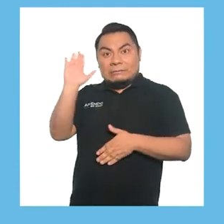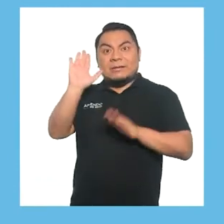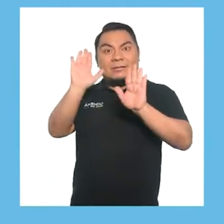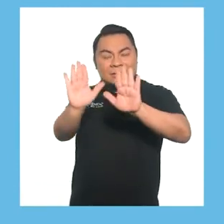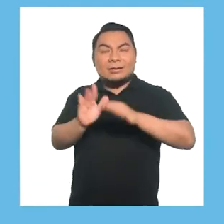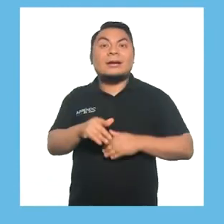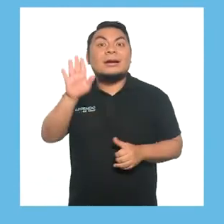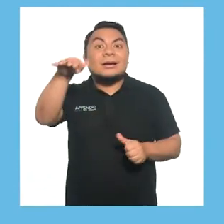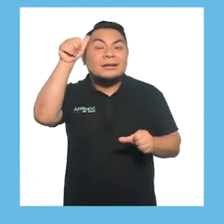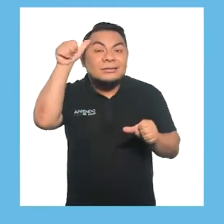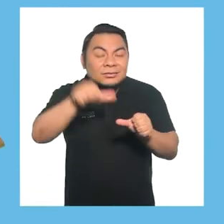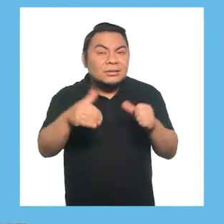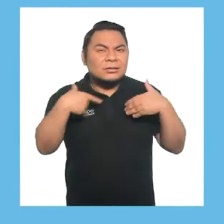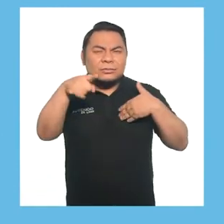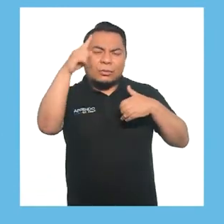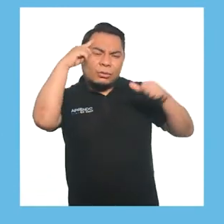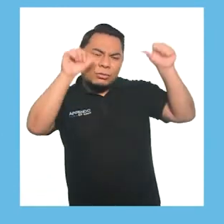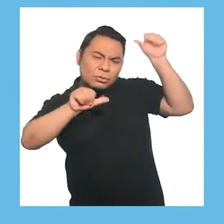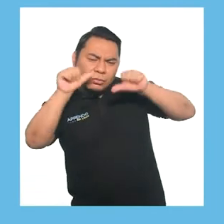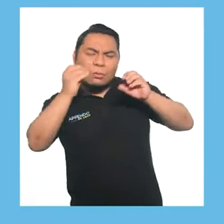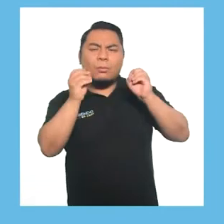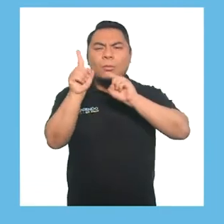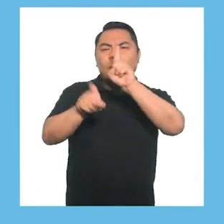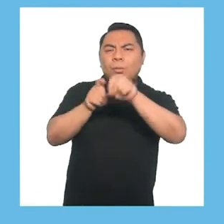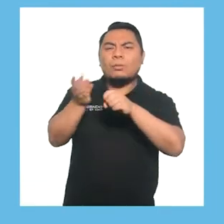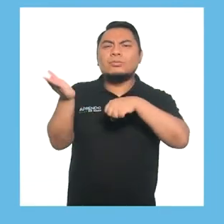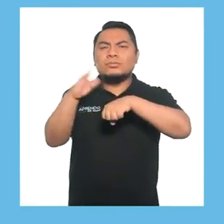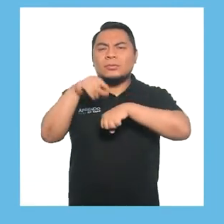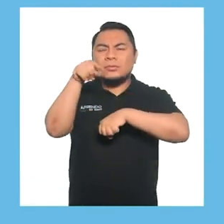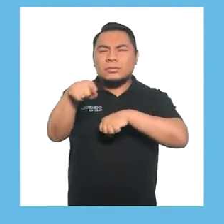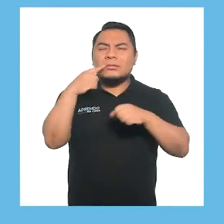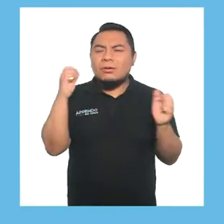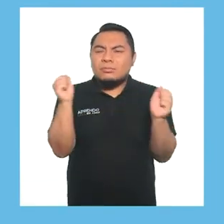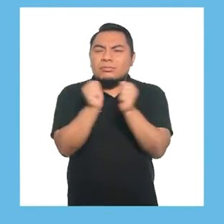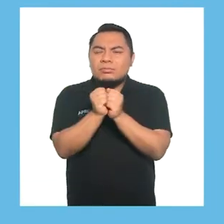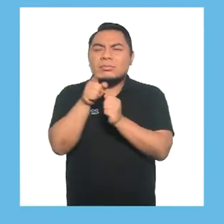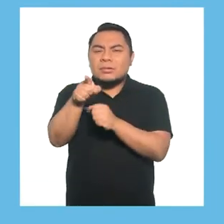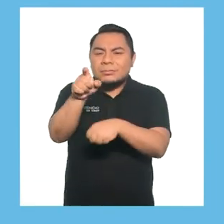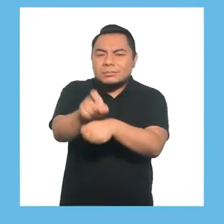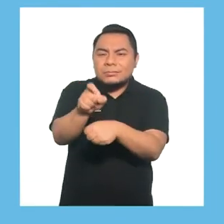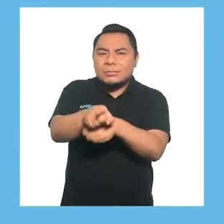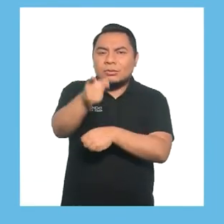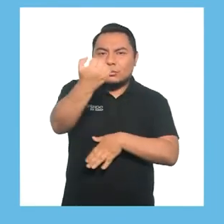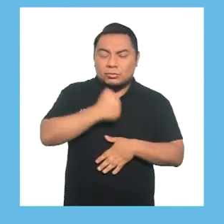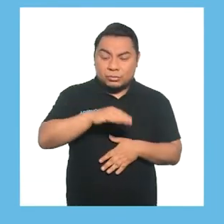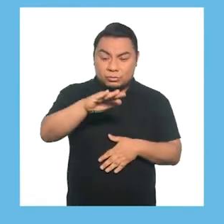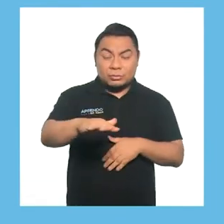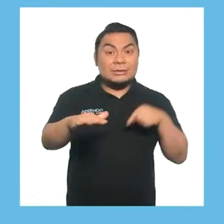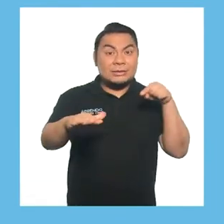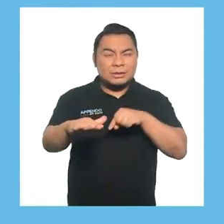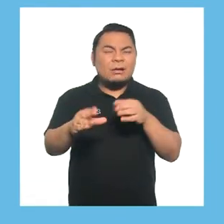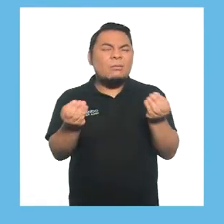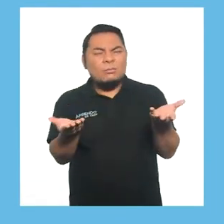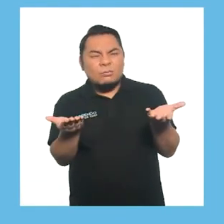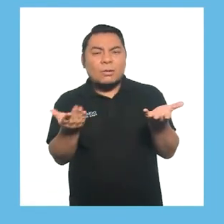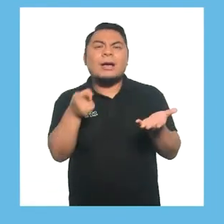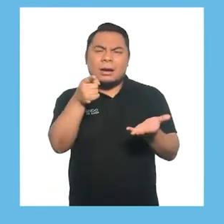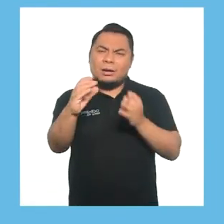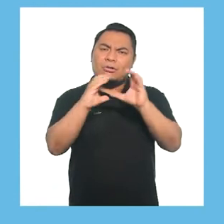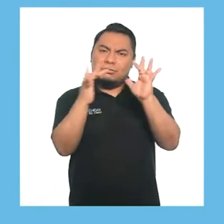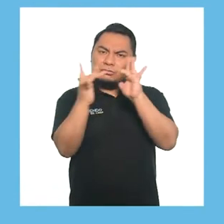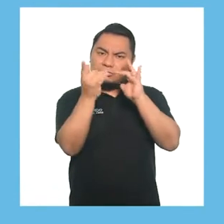despedirnos, recuerden que si tienen dudas o consultas respecto al acompañamiento pedagógico de tu niña o niño,